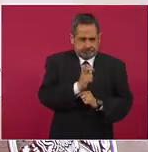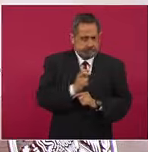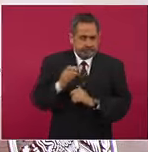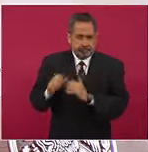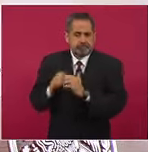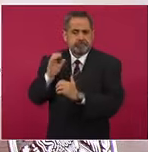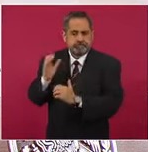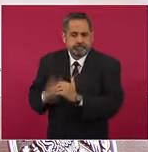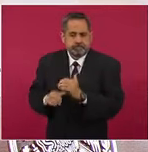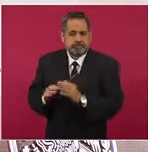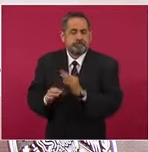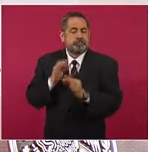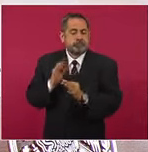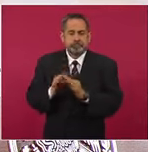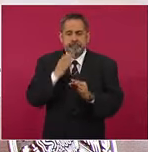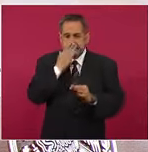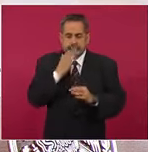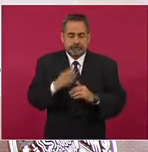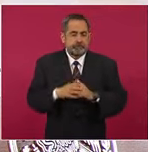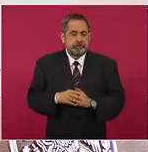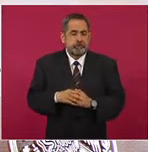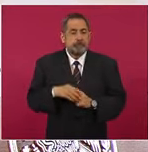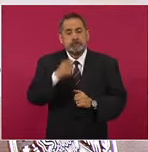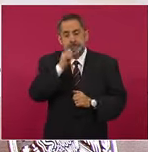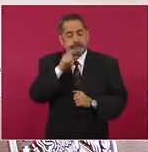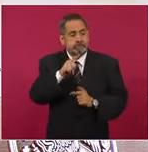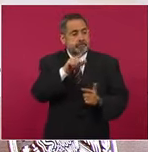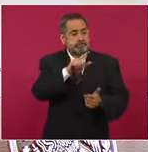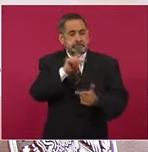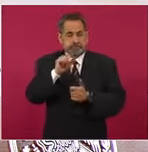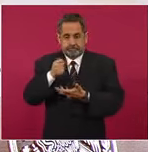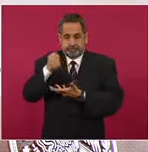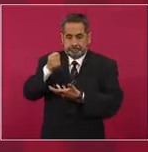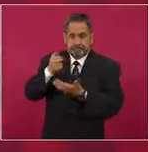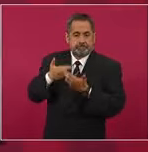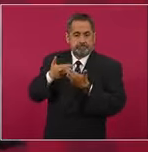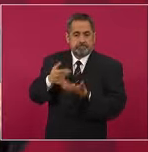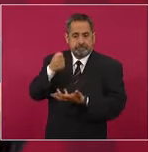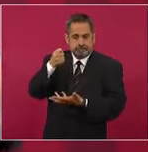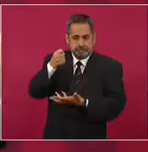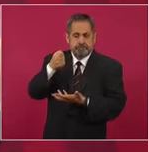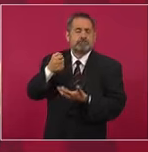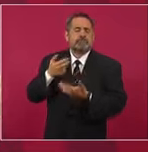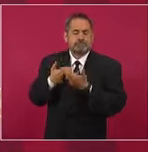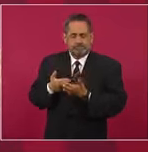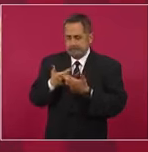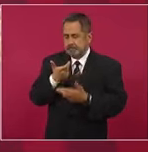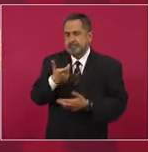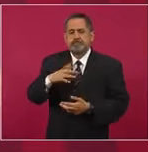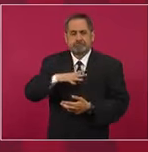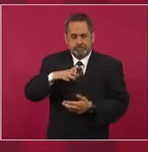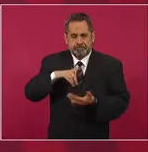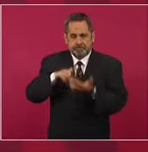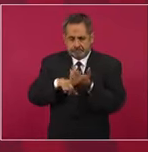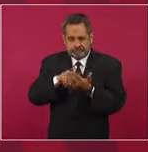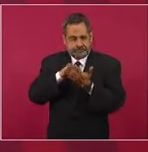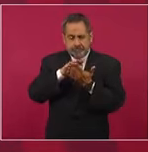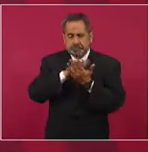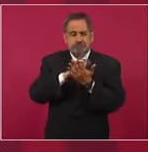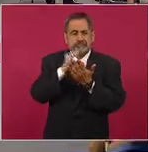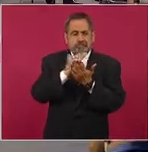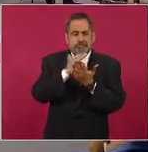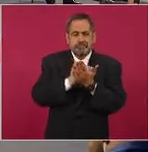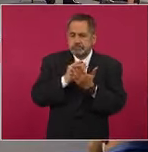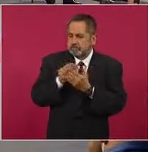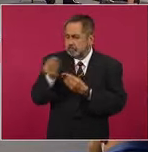El otro asunto es los recursos, que ya tenemos los recursos programados y